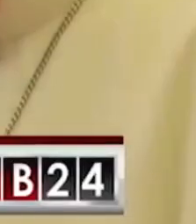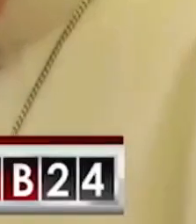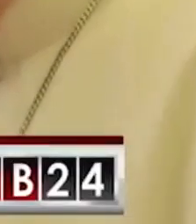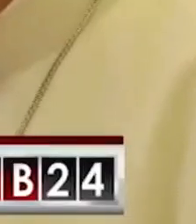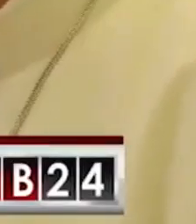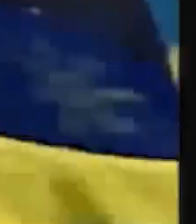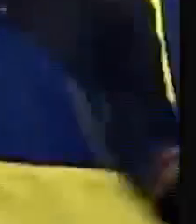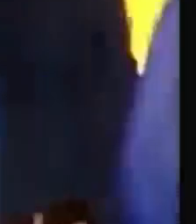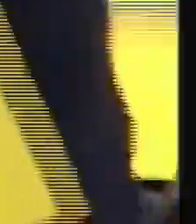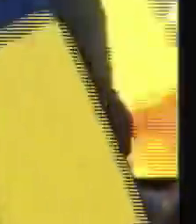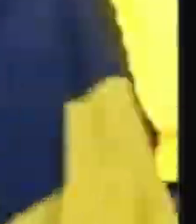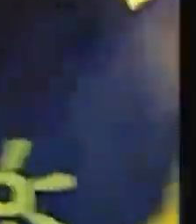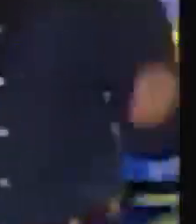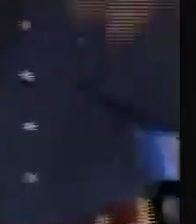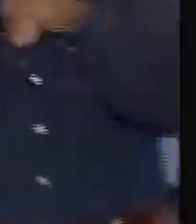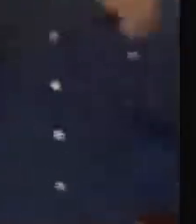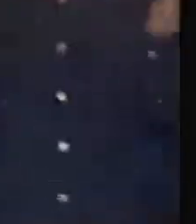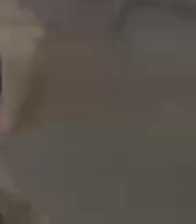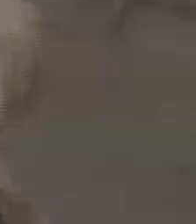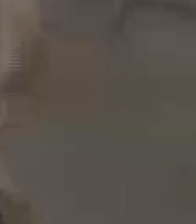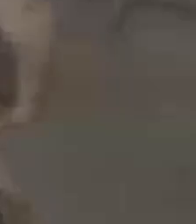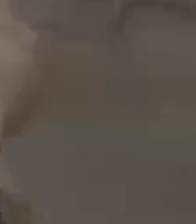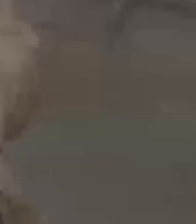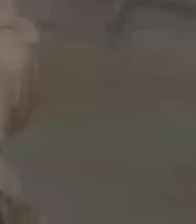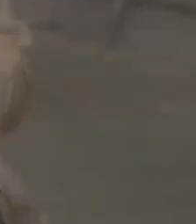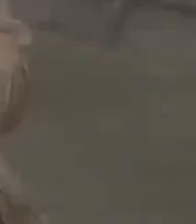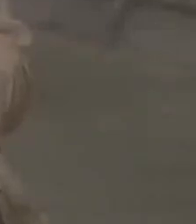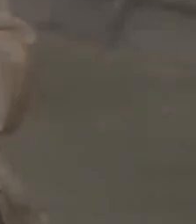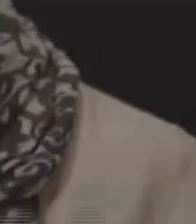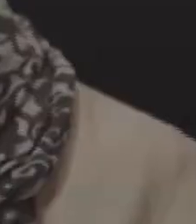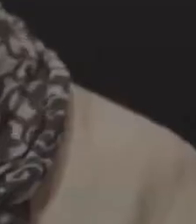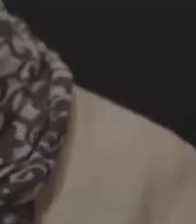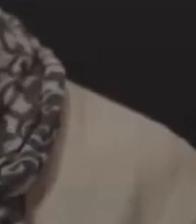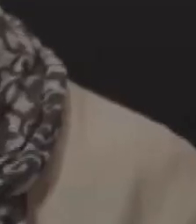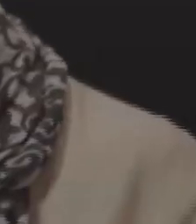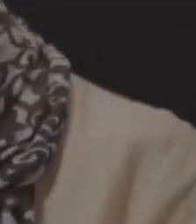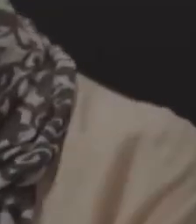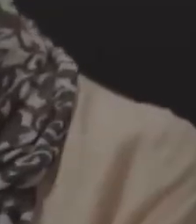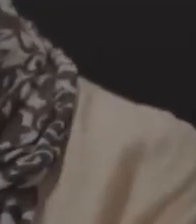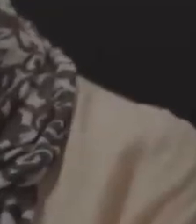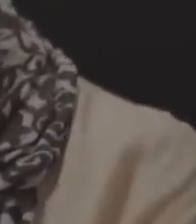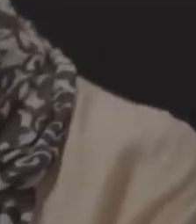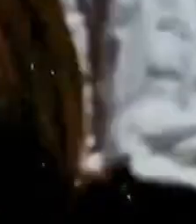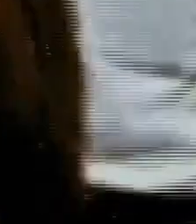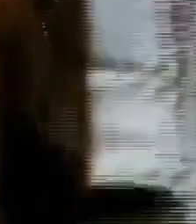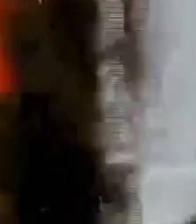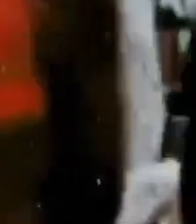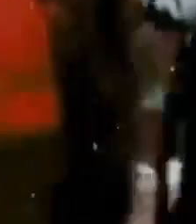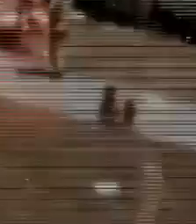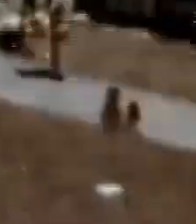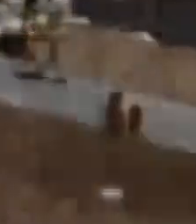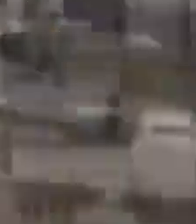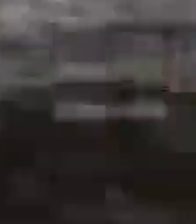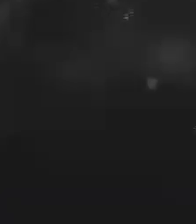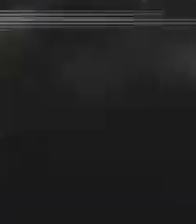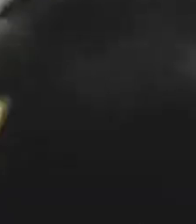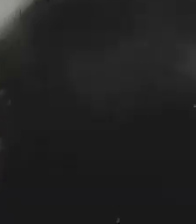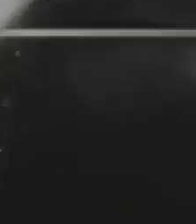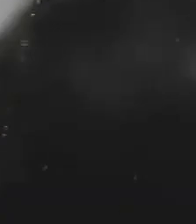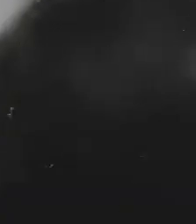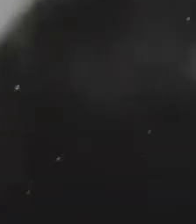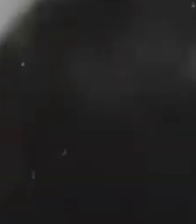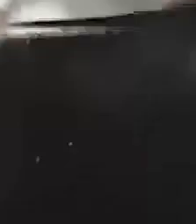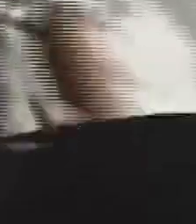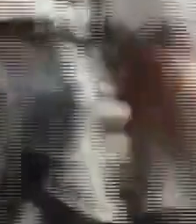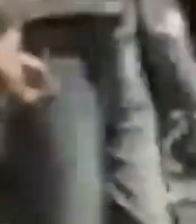cierta creencia religiosa, excluye y discrimina al resto de la ciudadanía que no comparten esas visiones de juicio. A la gente le encantaría tener